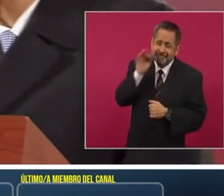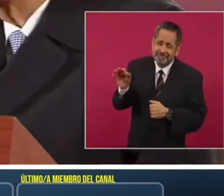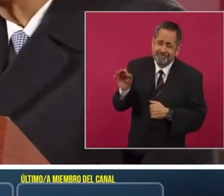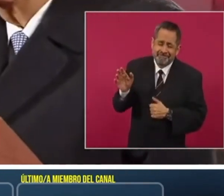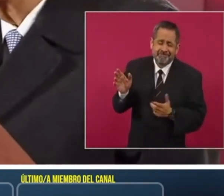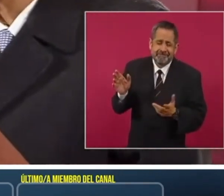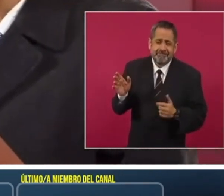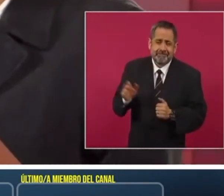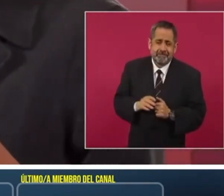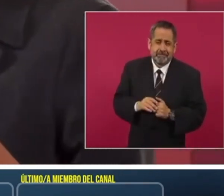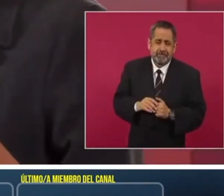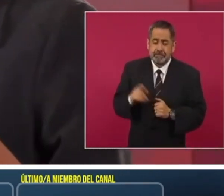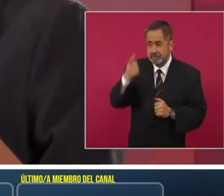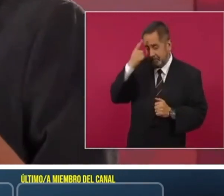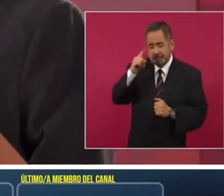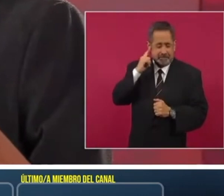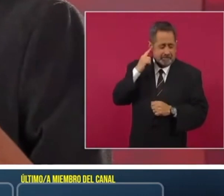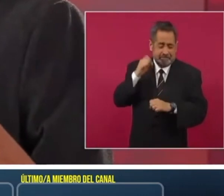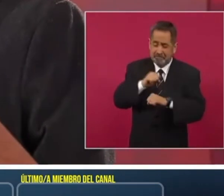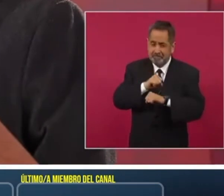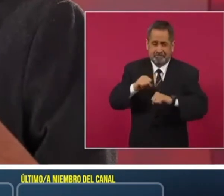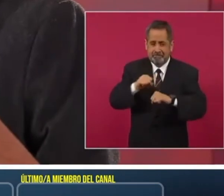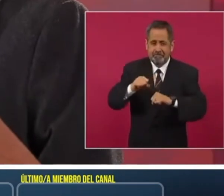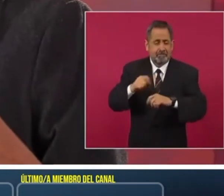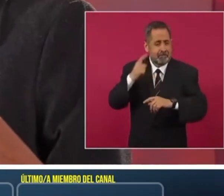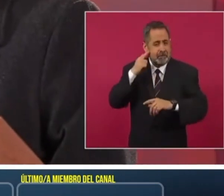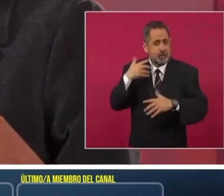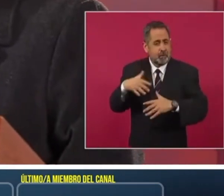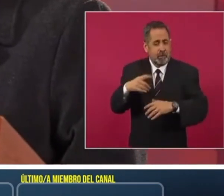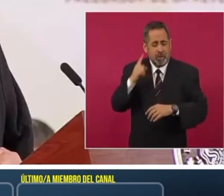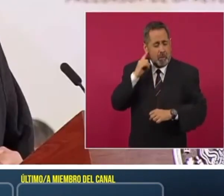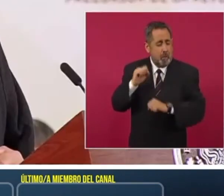este va a caer una bomba